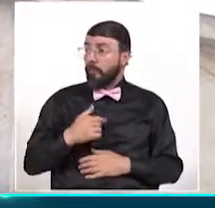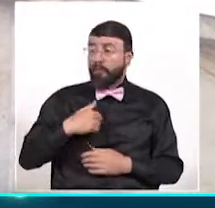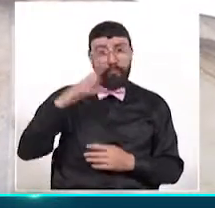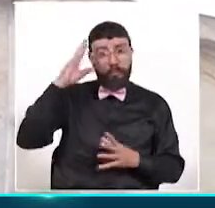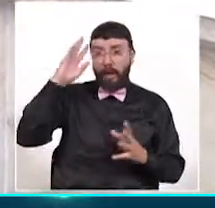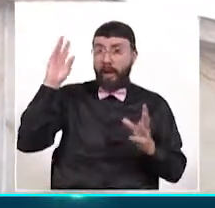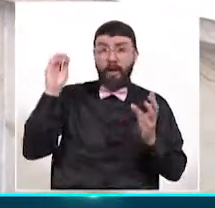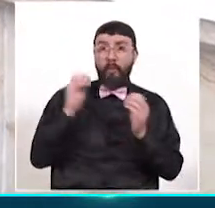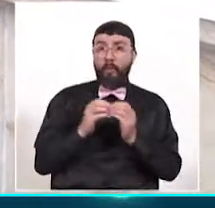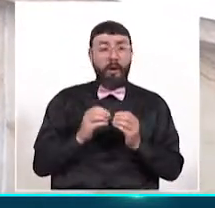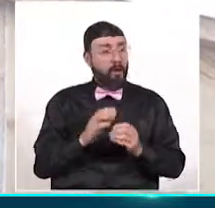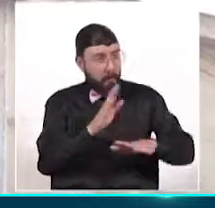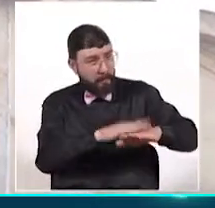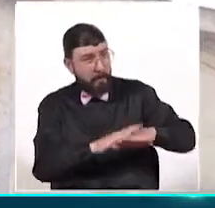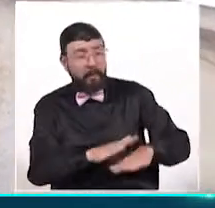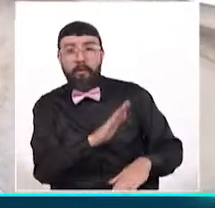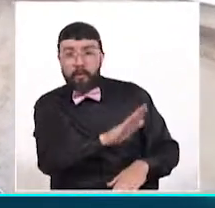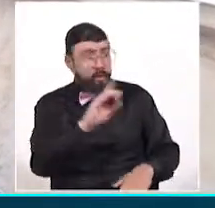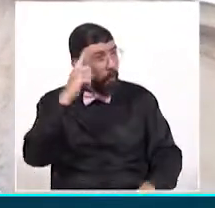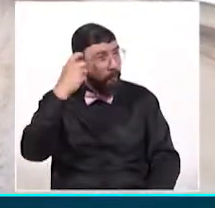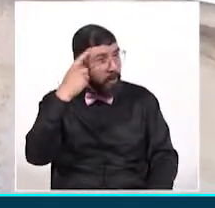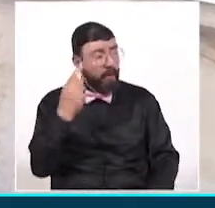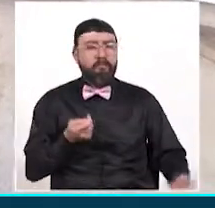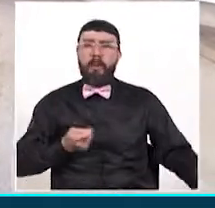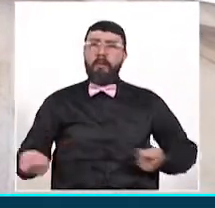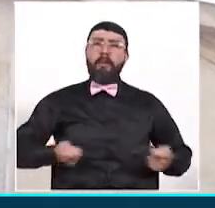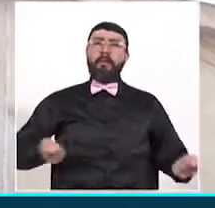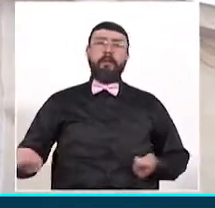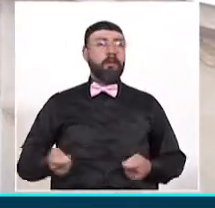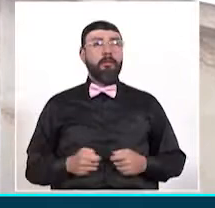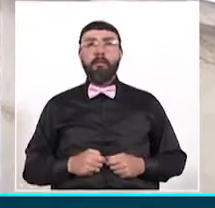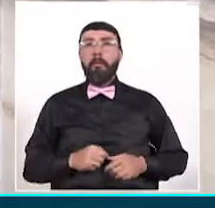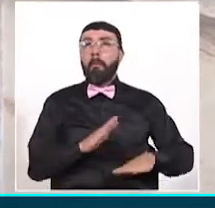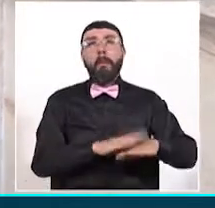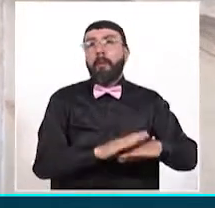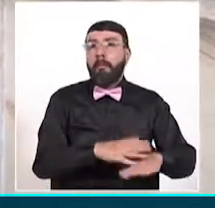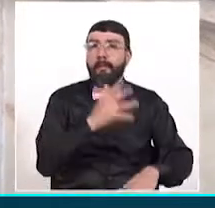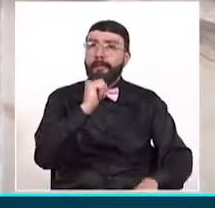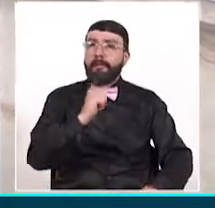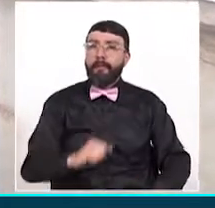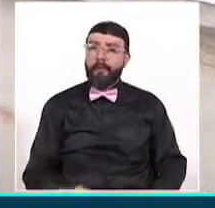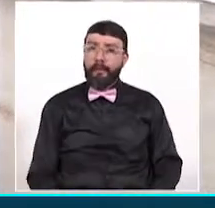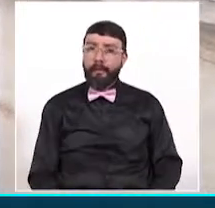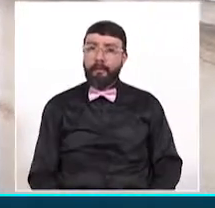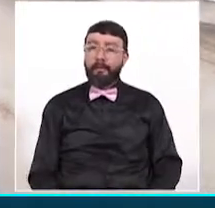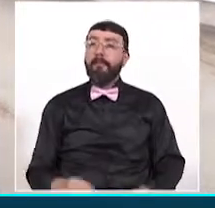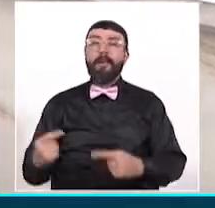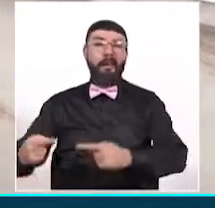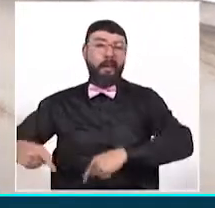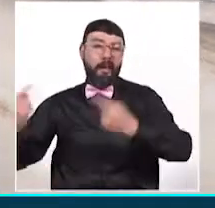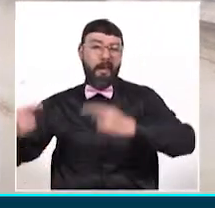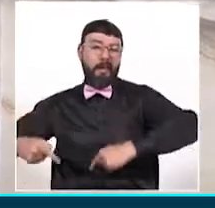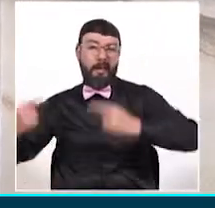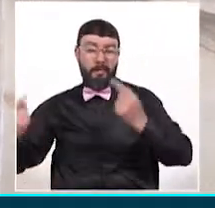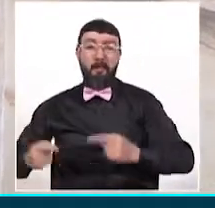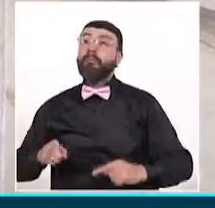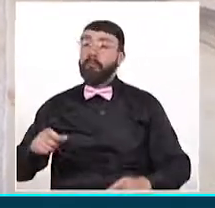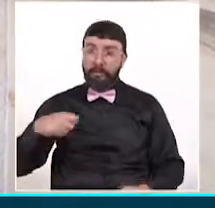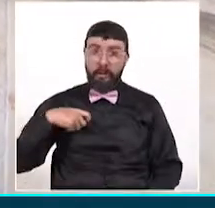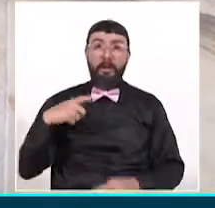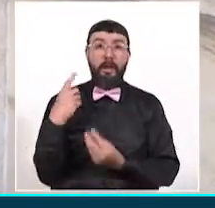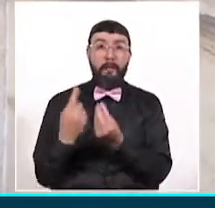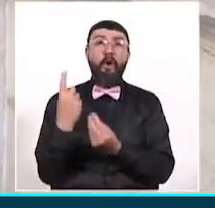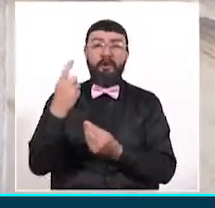¿Por qué? Porque lo dejen gobernar. O sea, no lo han dejado gobernar los enemigos, porque tienen enemigos